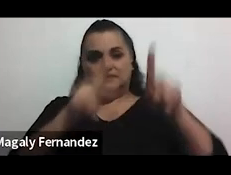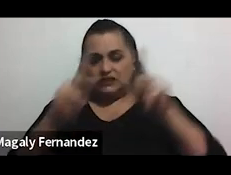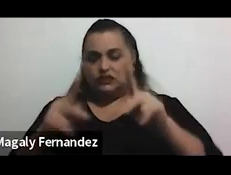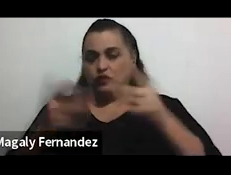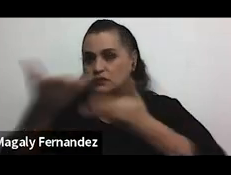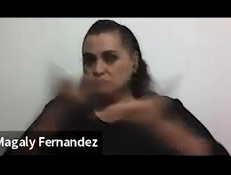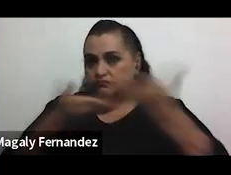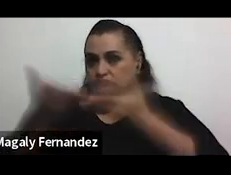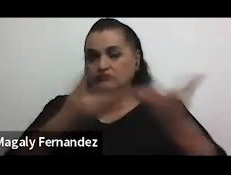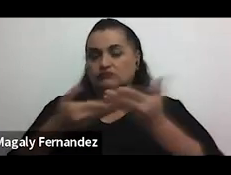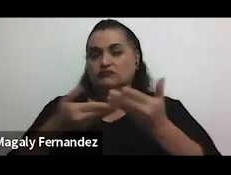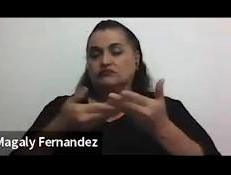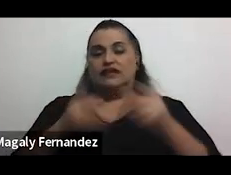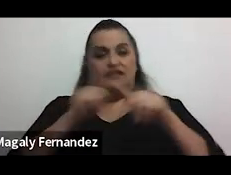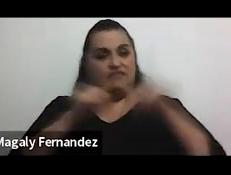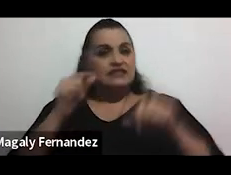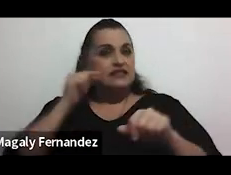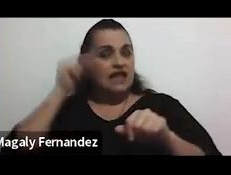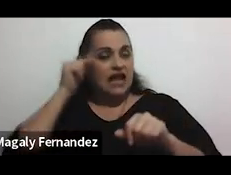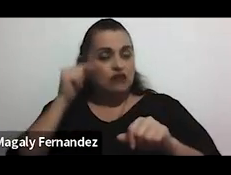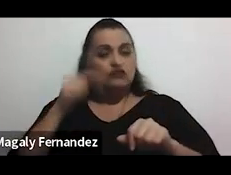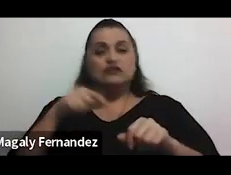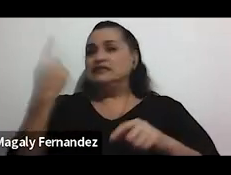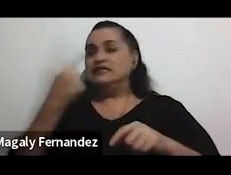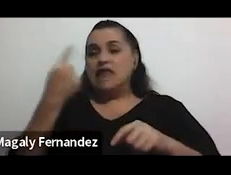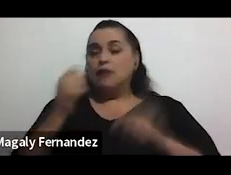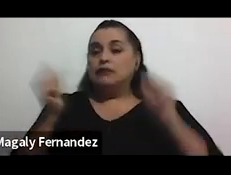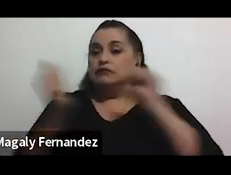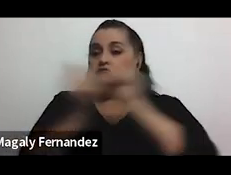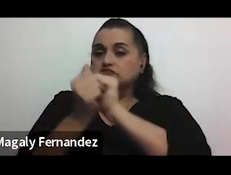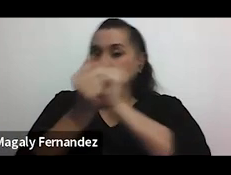géneros que colectivamente estamos trabajando para